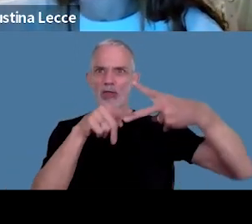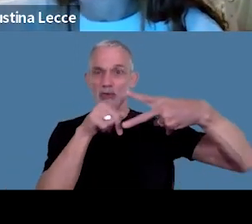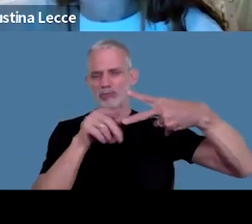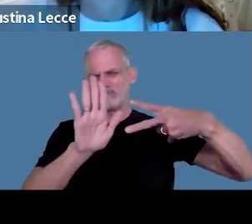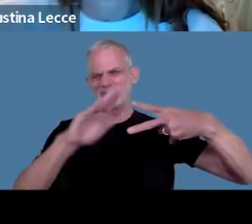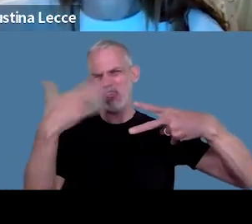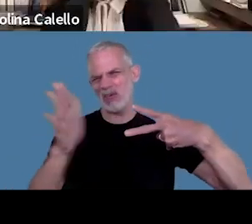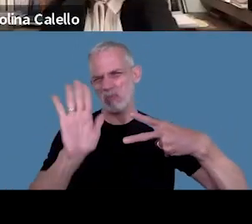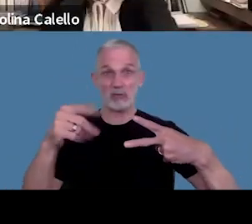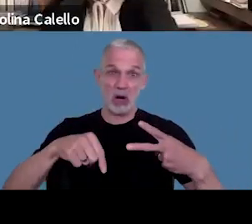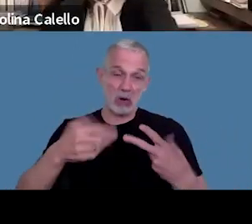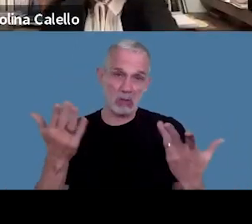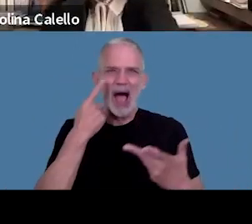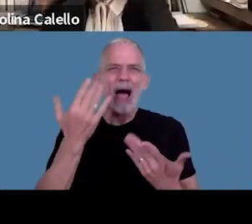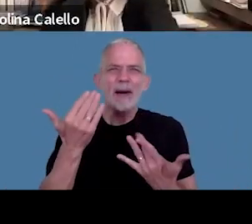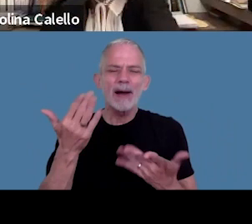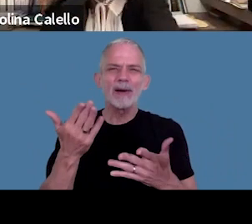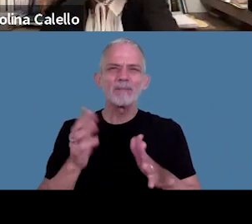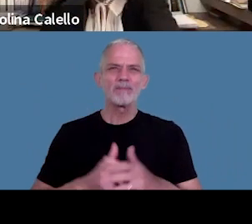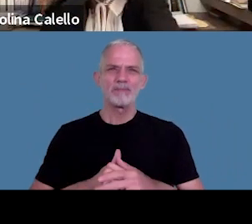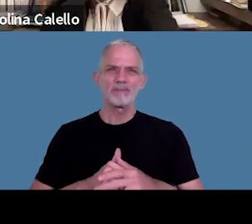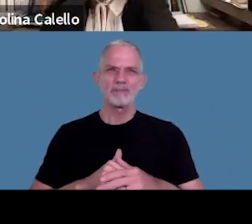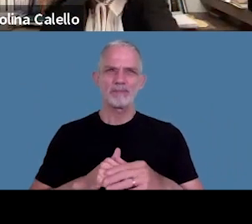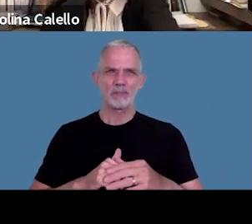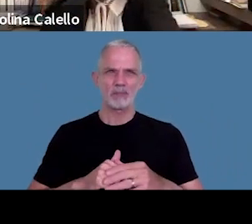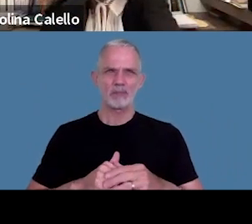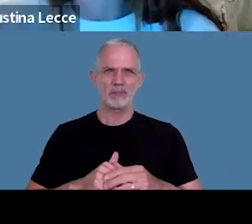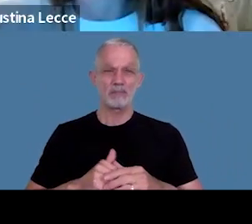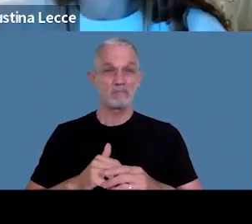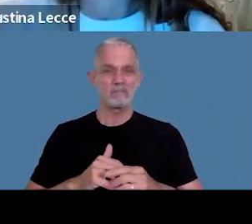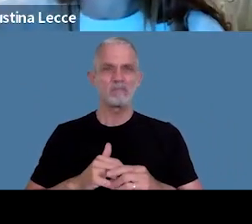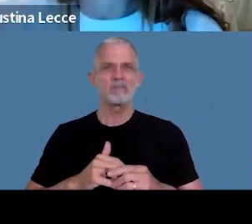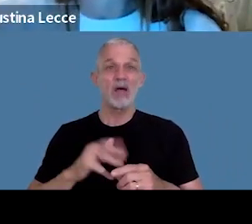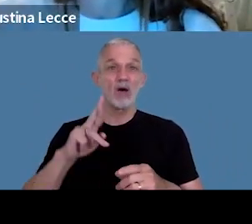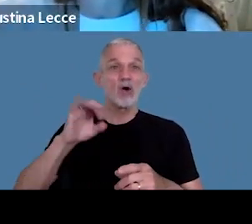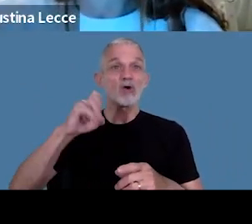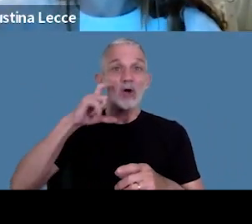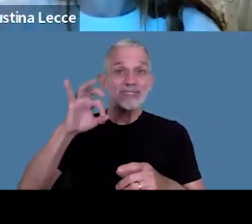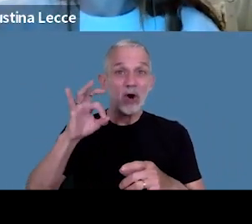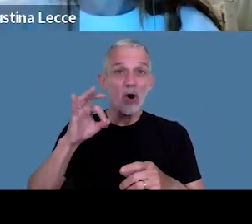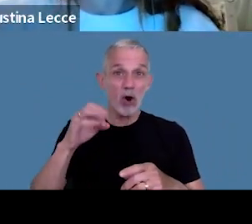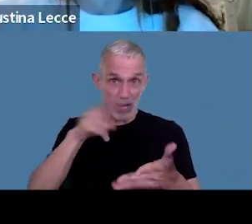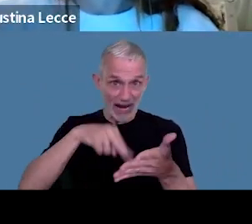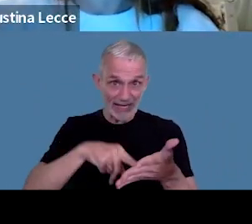pero no sé si prefieres intervir Rocío querés leerle a Carolina